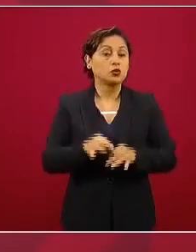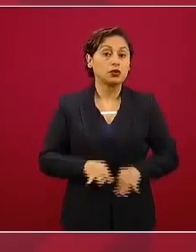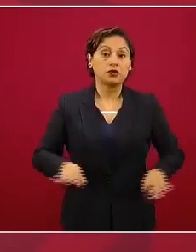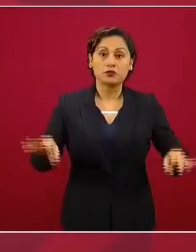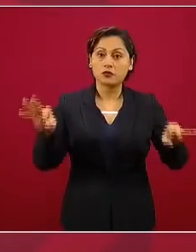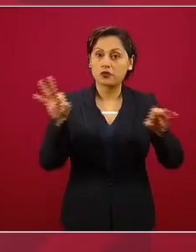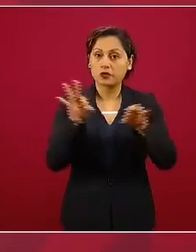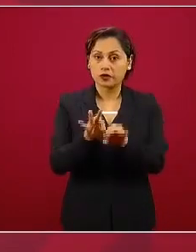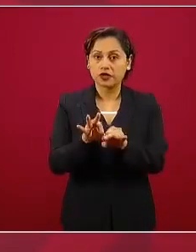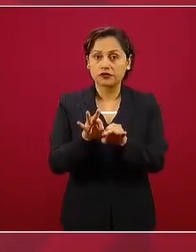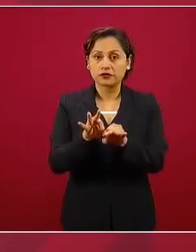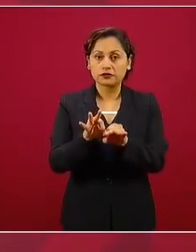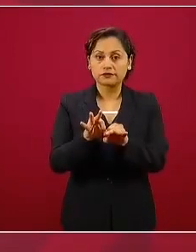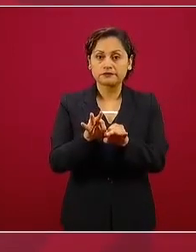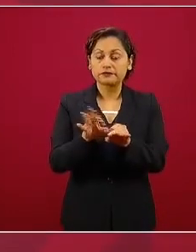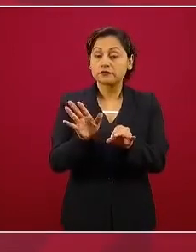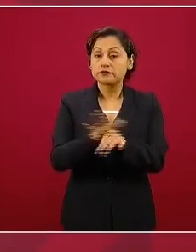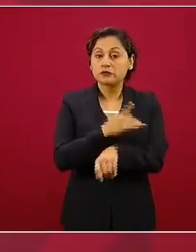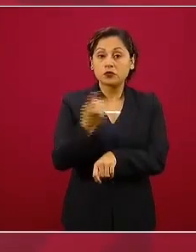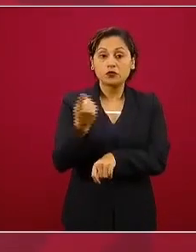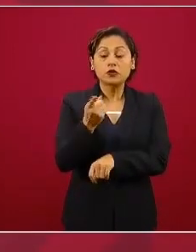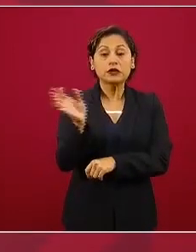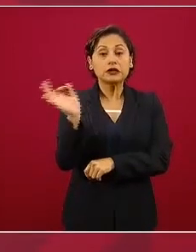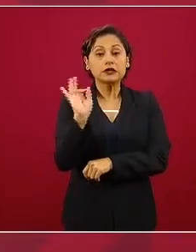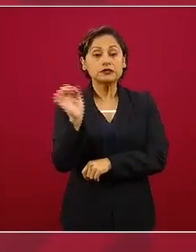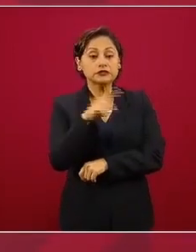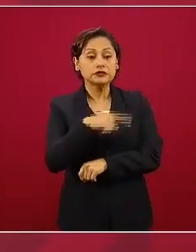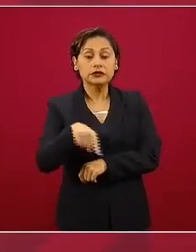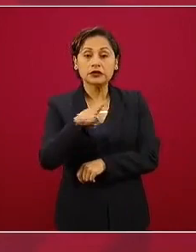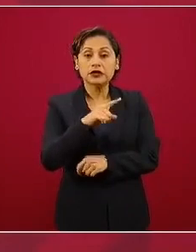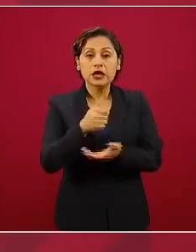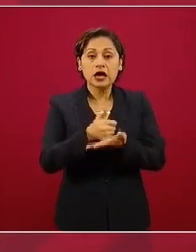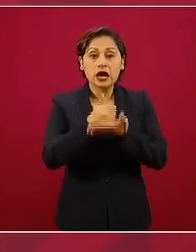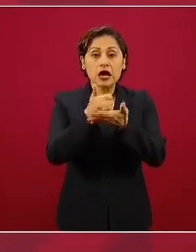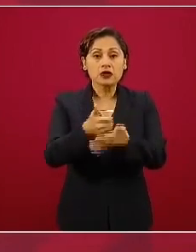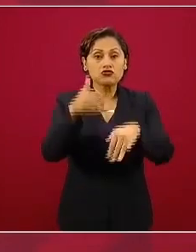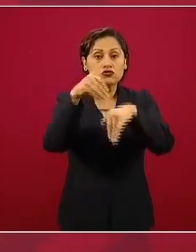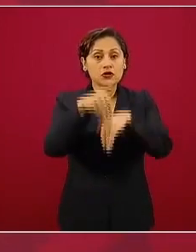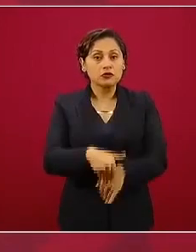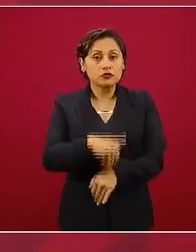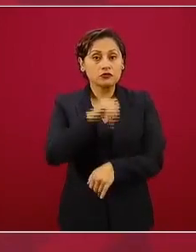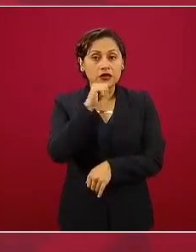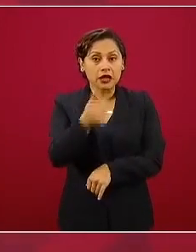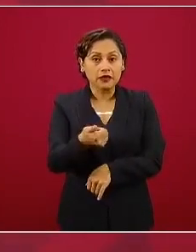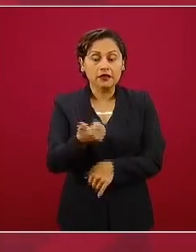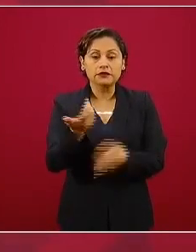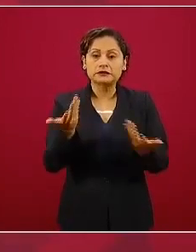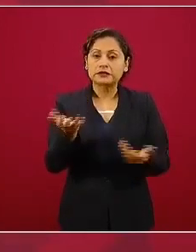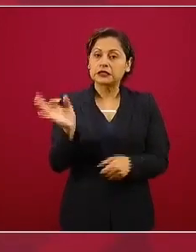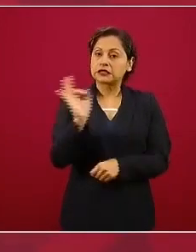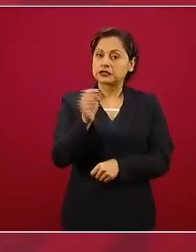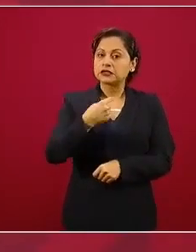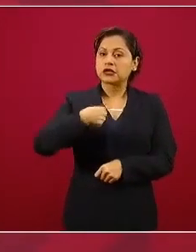no estaríamos en la situación en que nos encontramos,